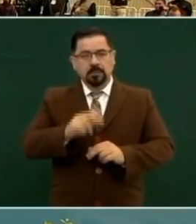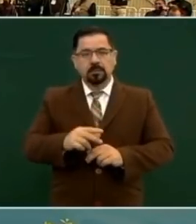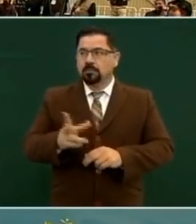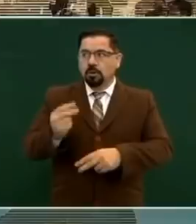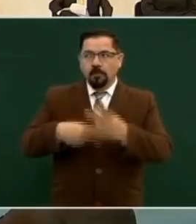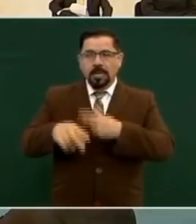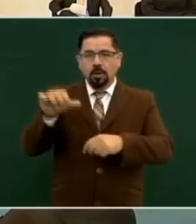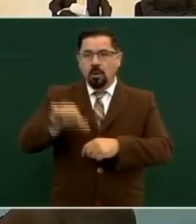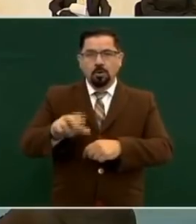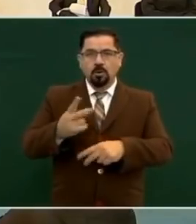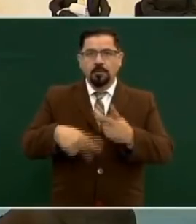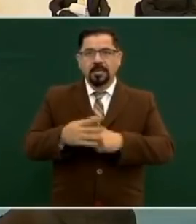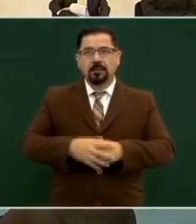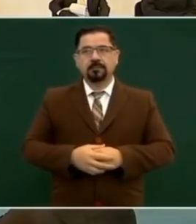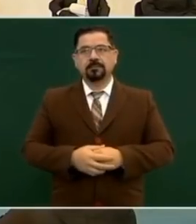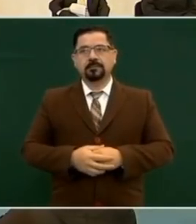vino ahora.